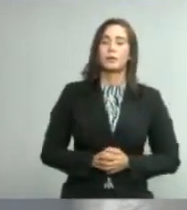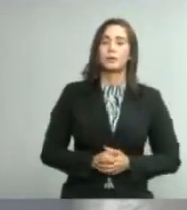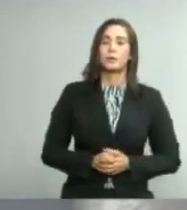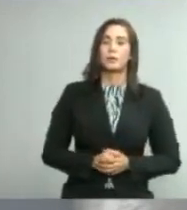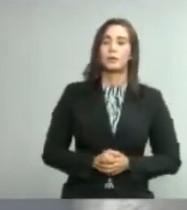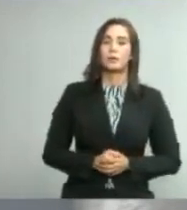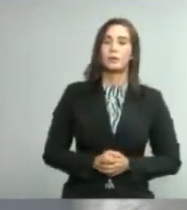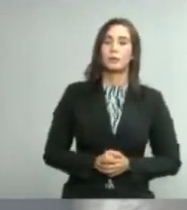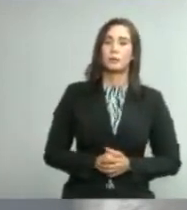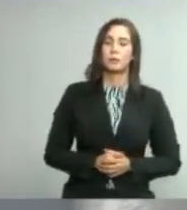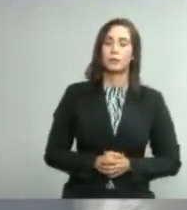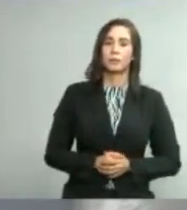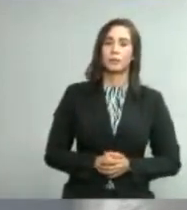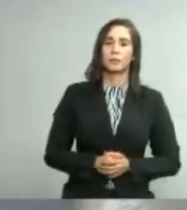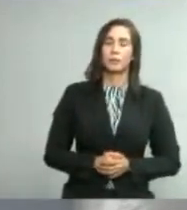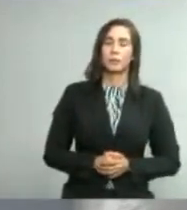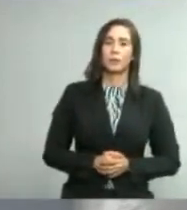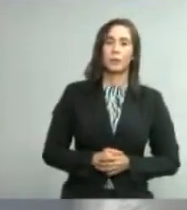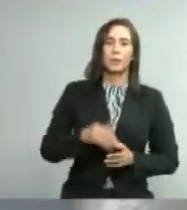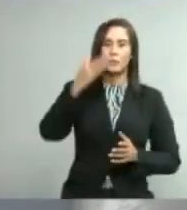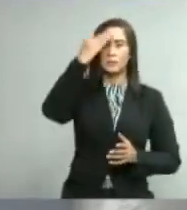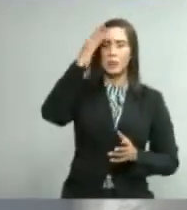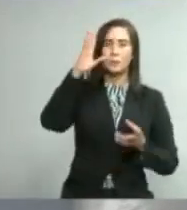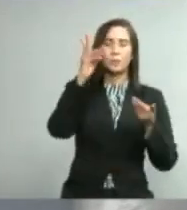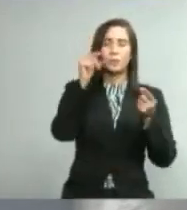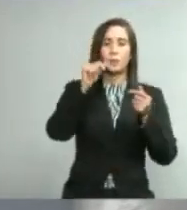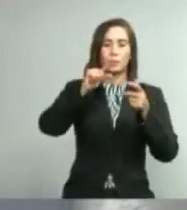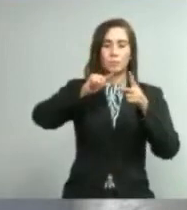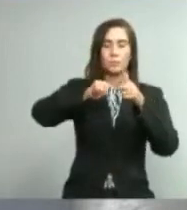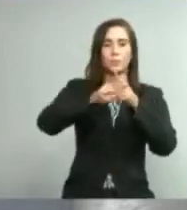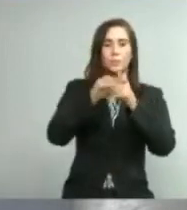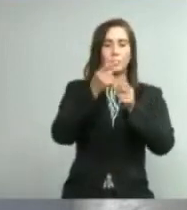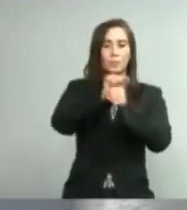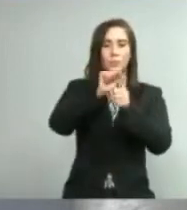¿Tienen contemplado un ministro alguna fecha para la reapertura de la economía?